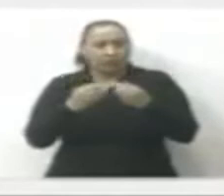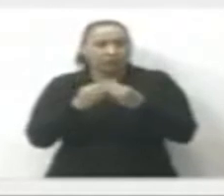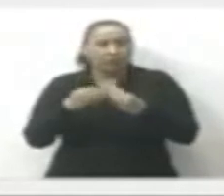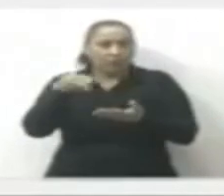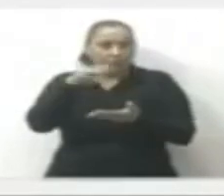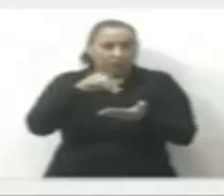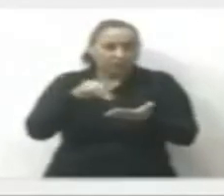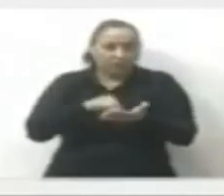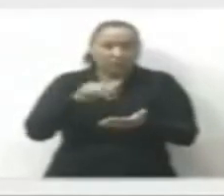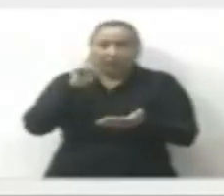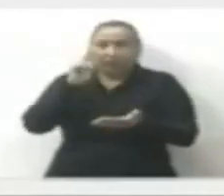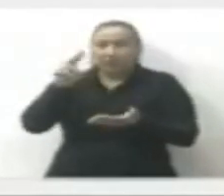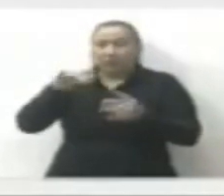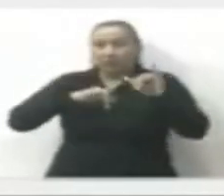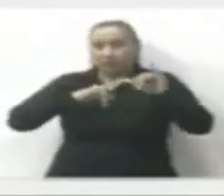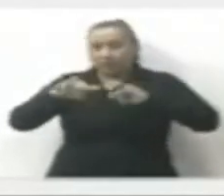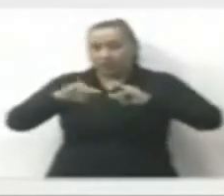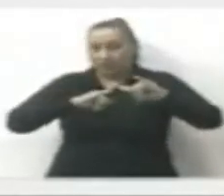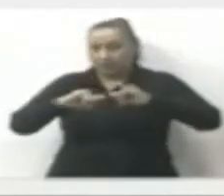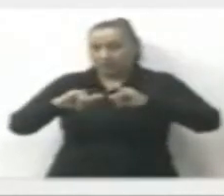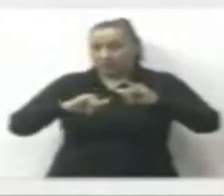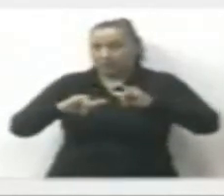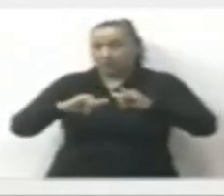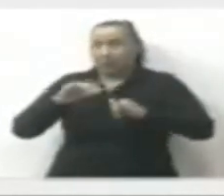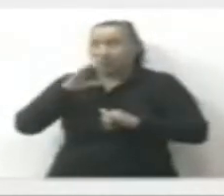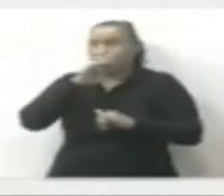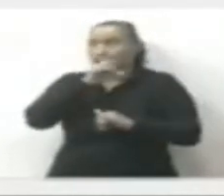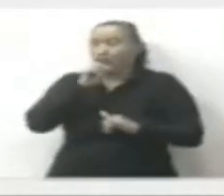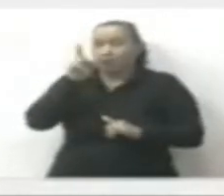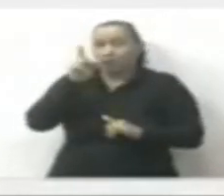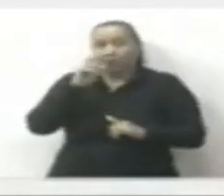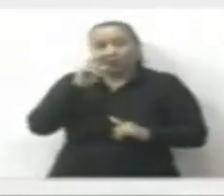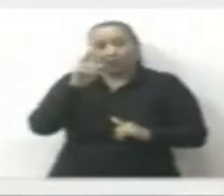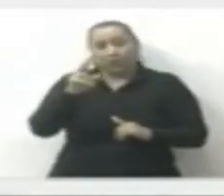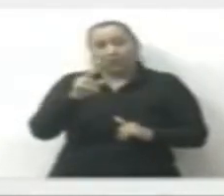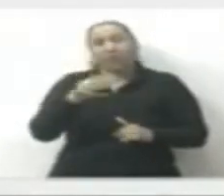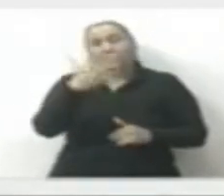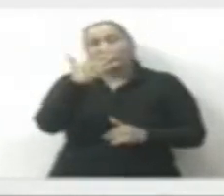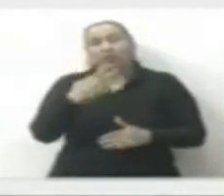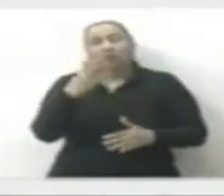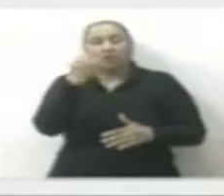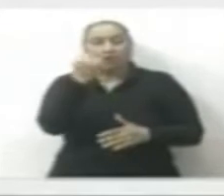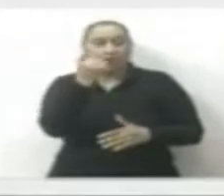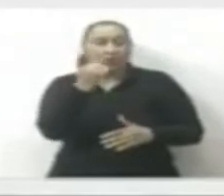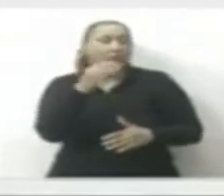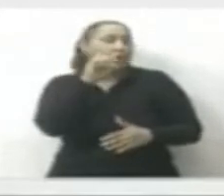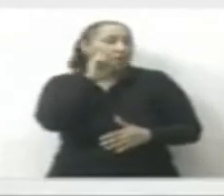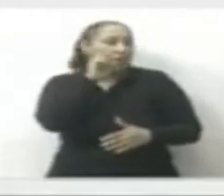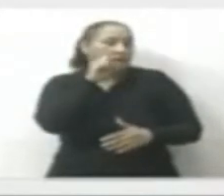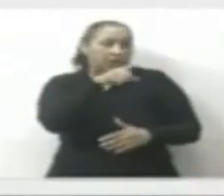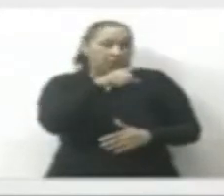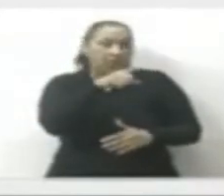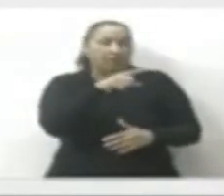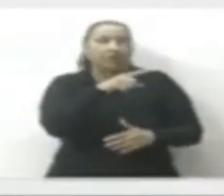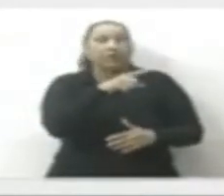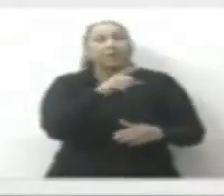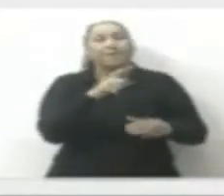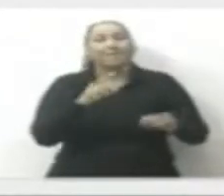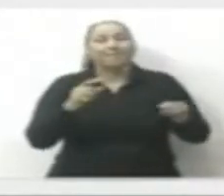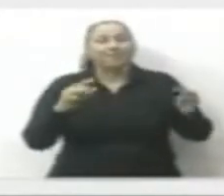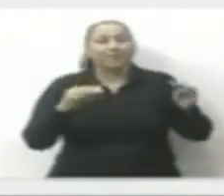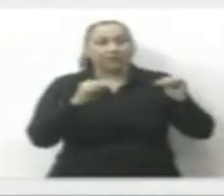municipio y están representados en el mapa de calor. Con 59 acumulados en color naranja, se encuentra